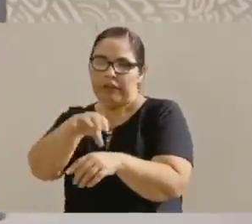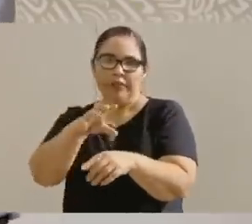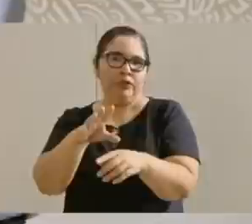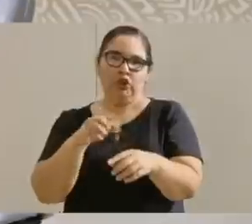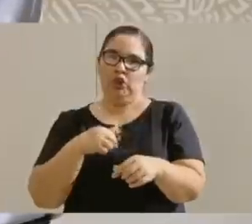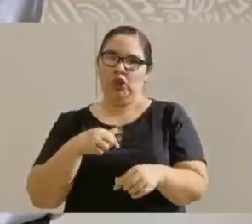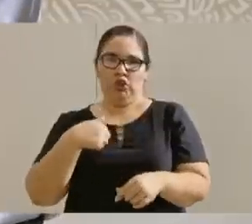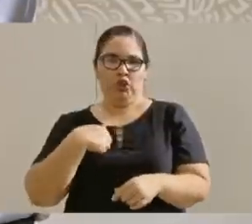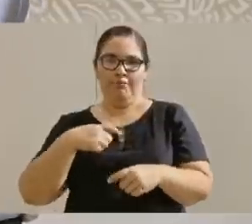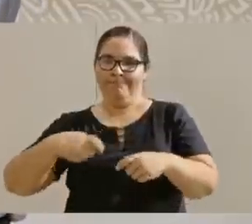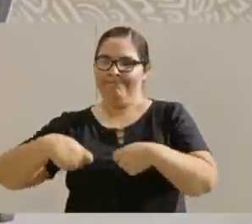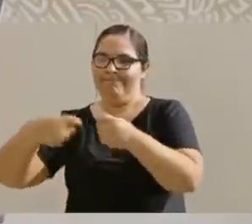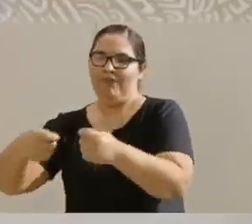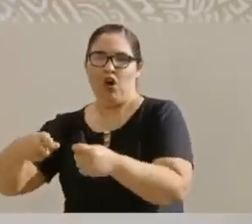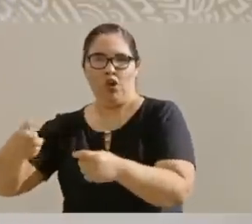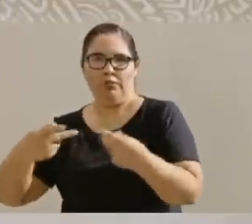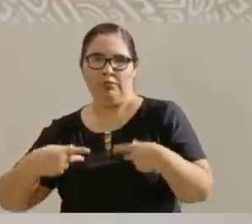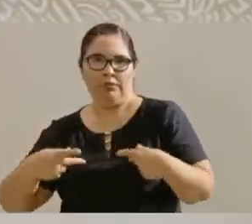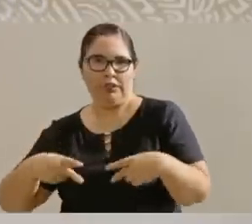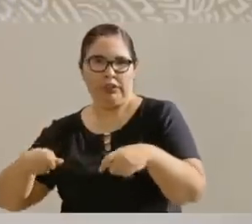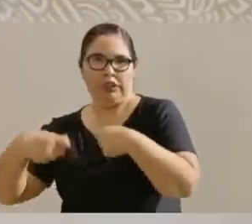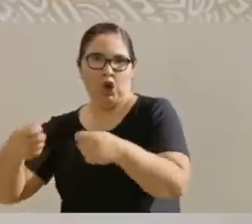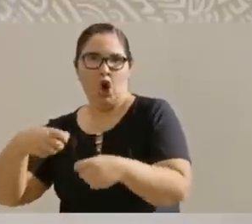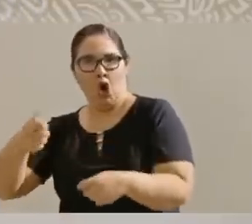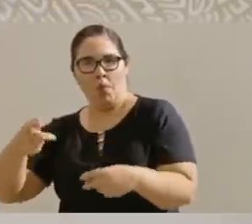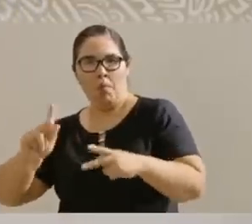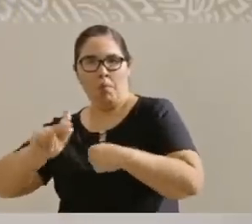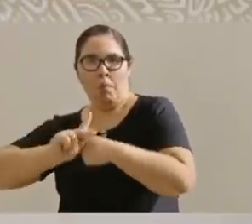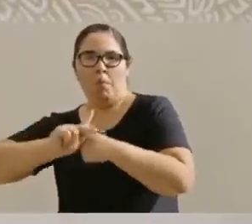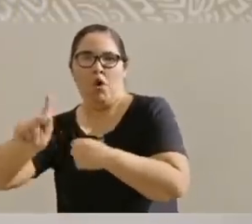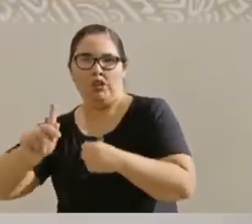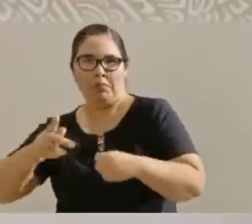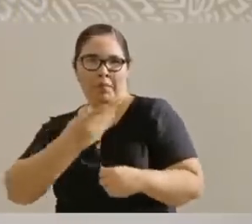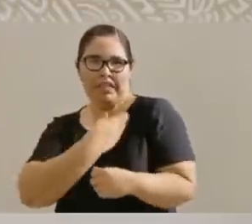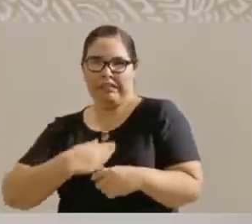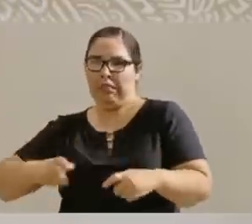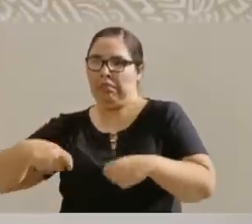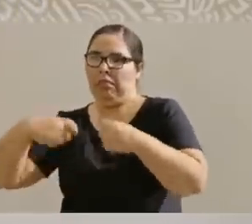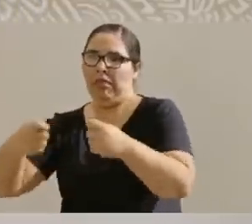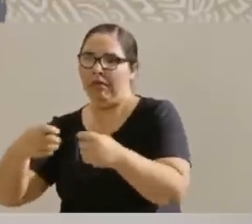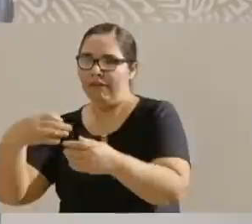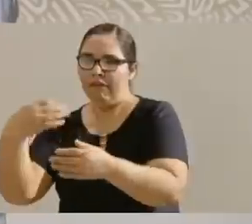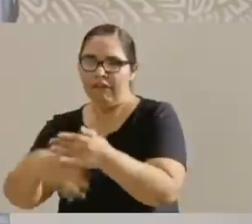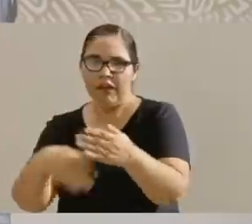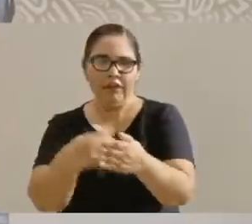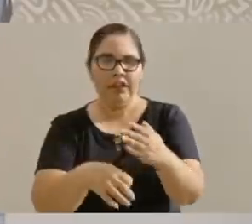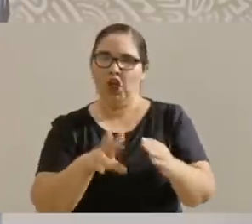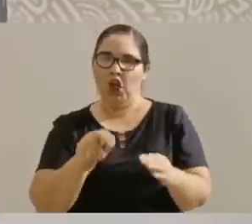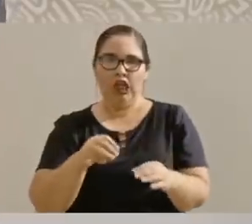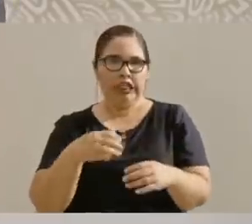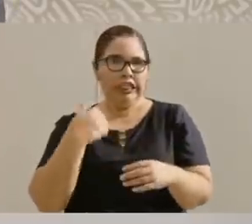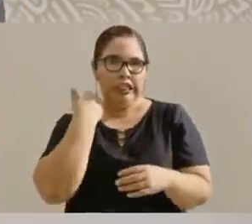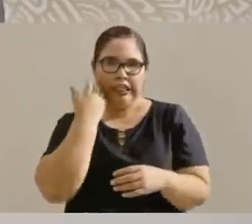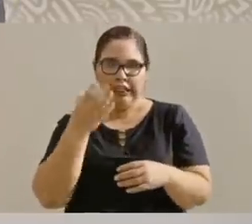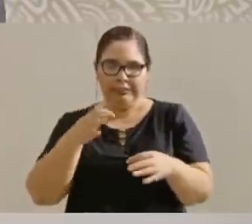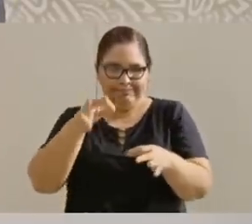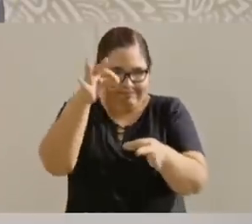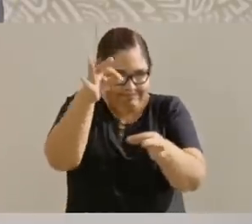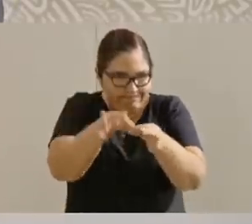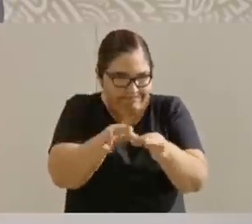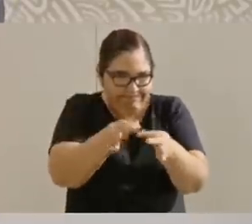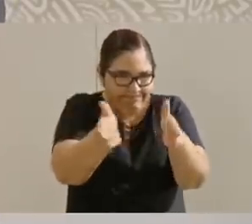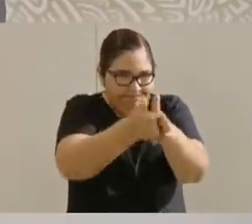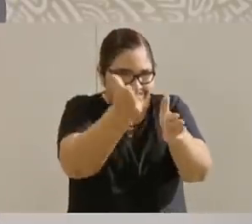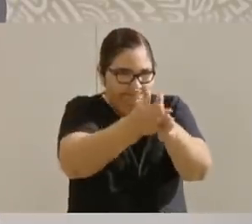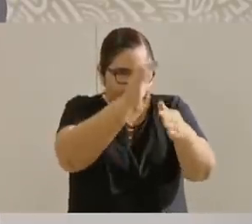queremos dejar herencia en obras no terminadas.